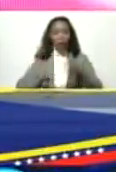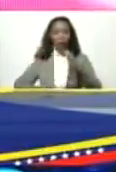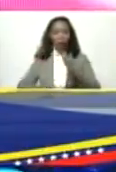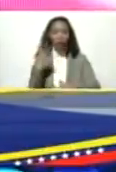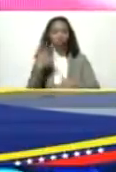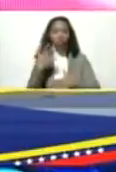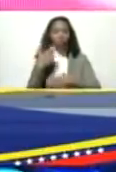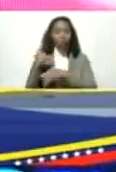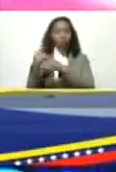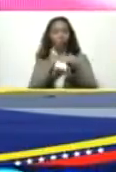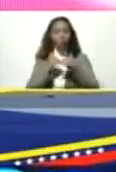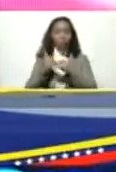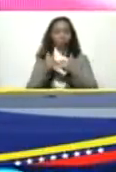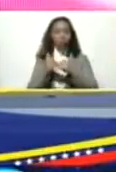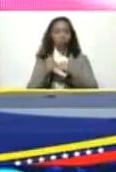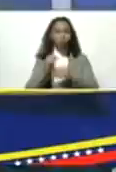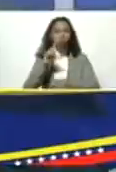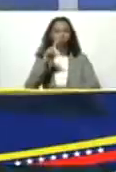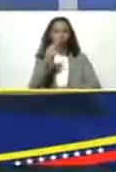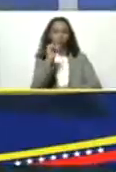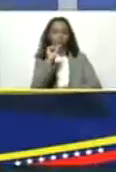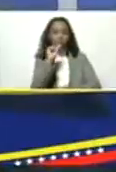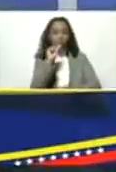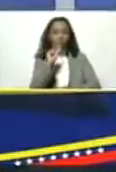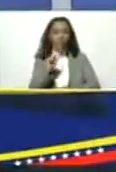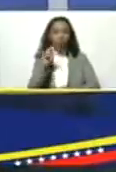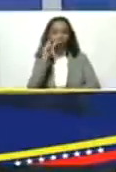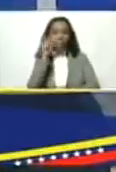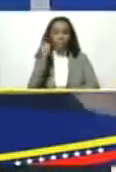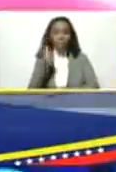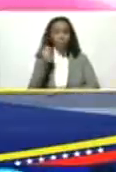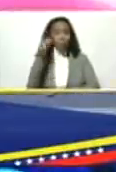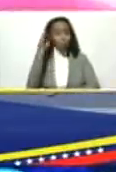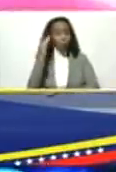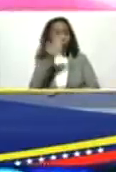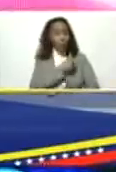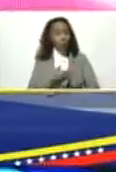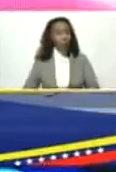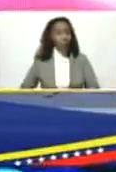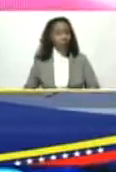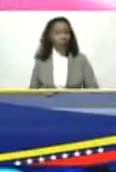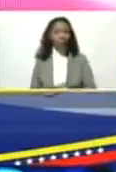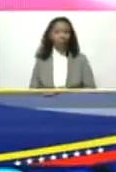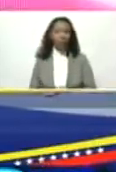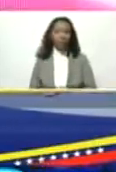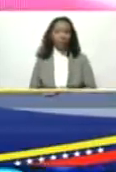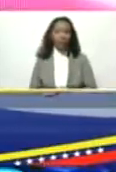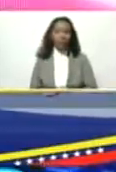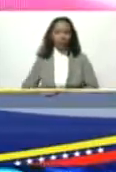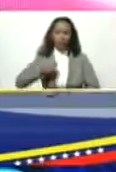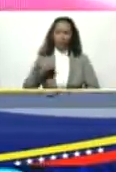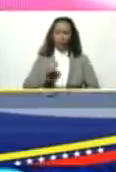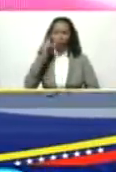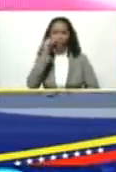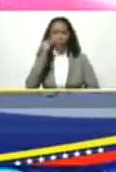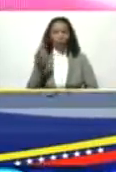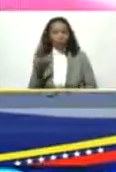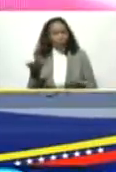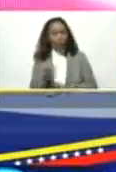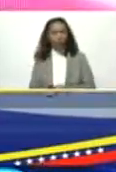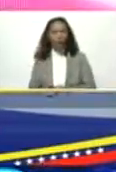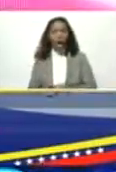Común Luis Eduardo Pérez pocas mujeres entre los presidentes ¿vale? machismo está